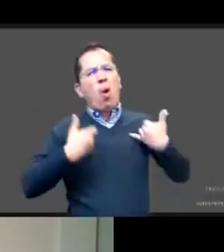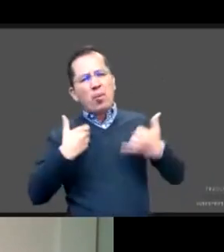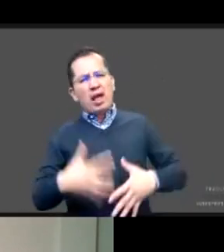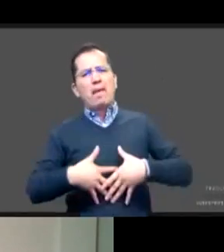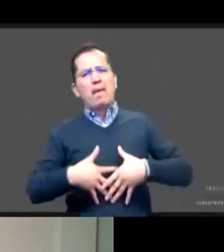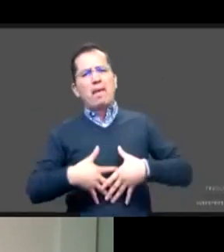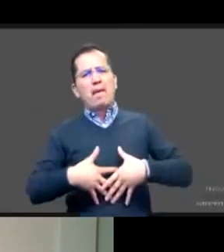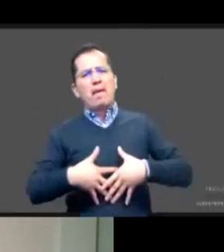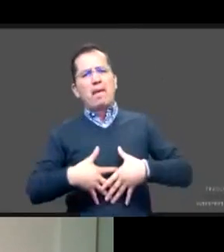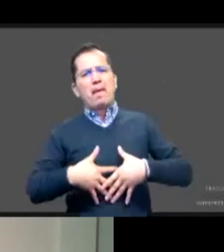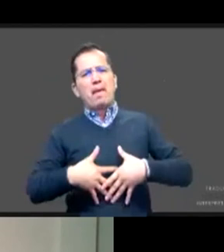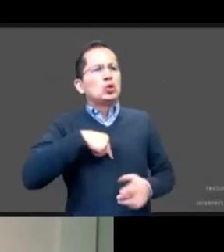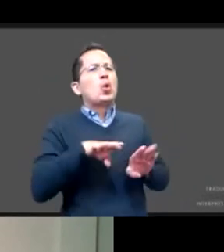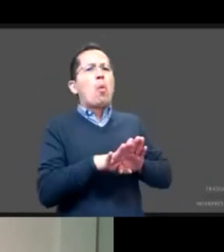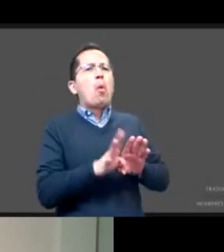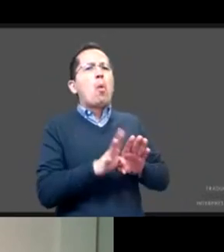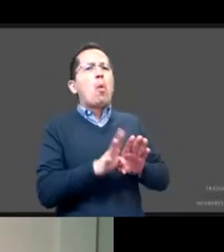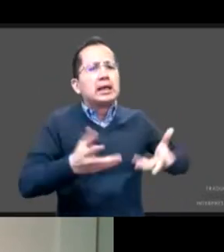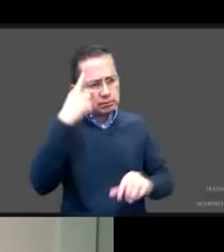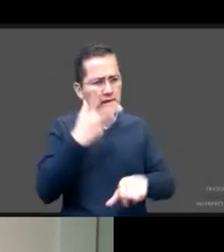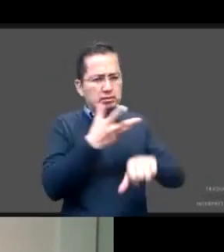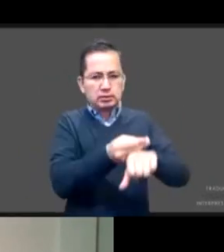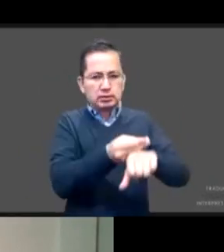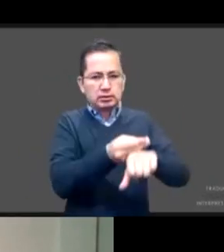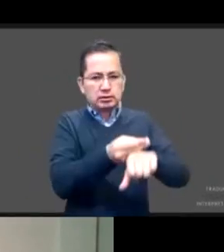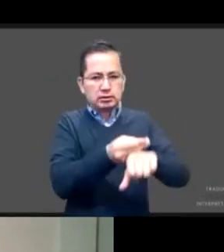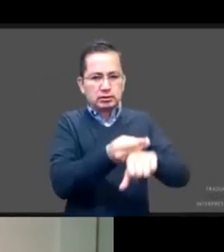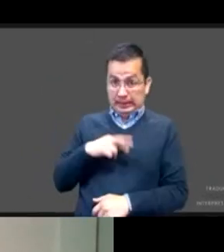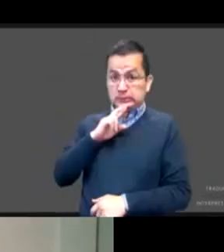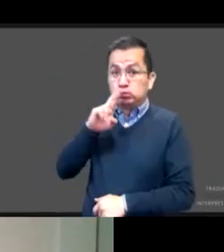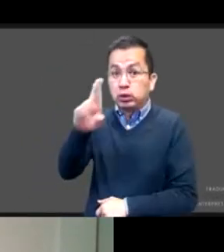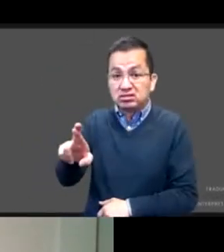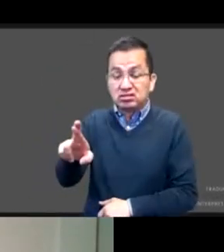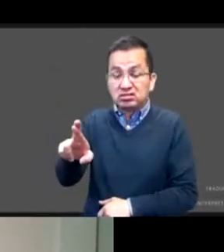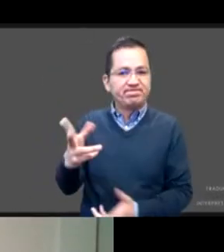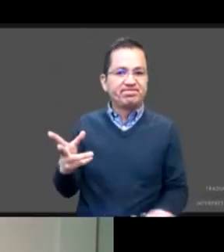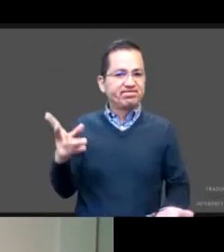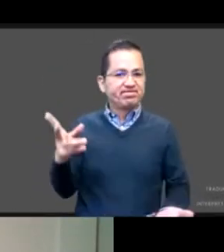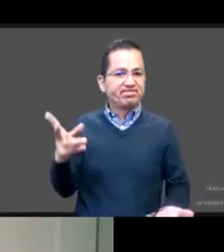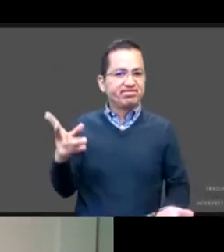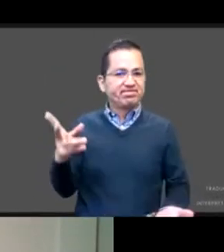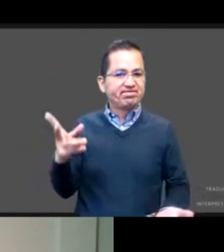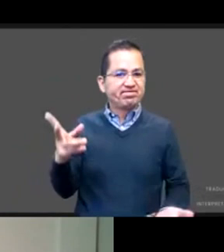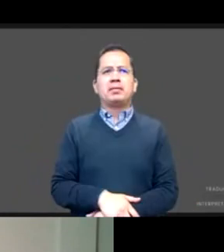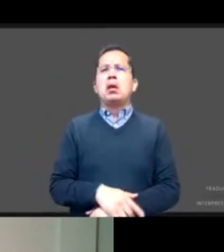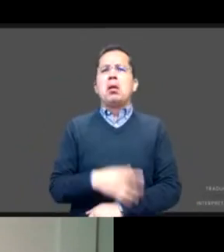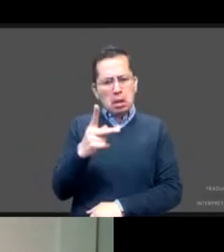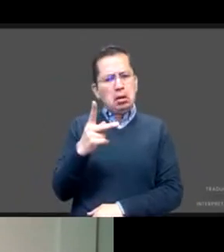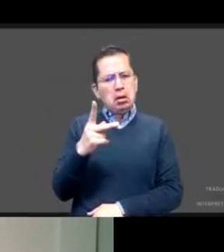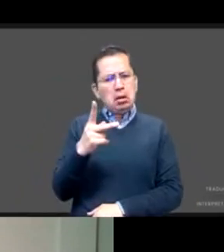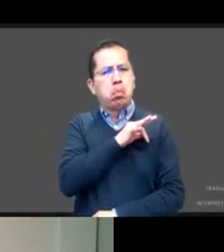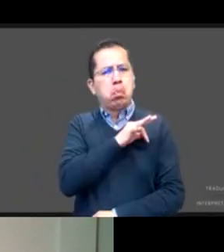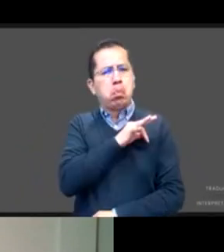la respuesta es muy compleja. Compleja, pero al mismo tiempo factible. ¿Por qué razón? Porque si dimensionamos el fenómeno